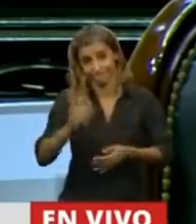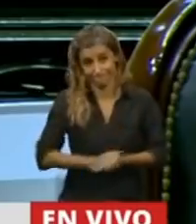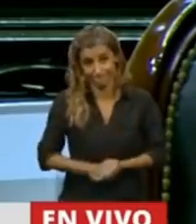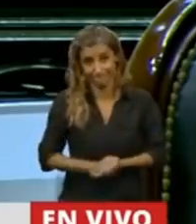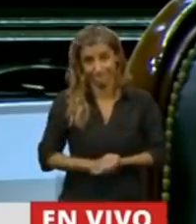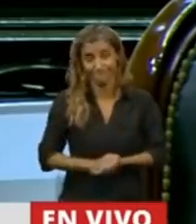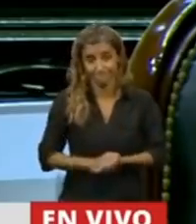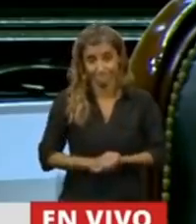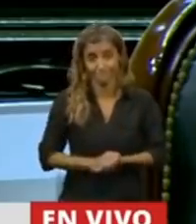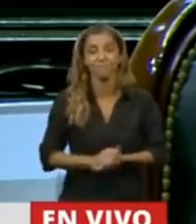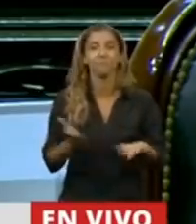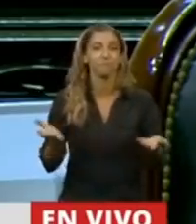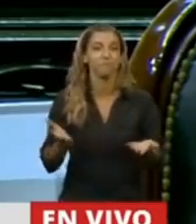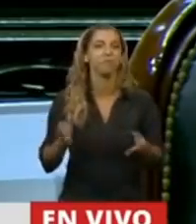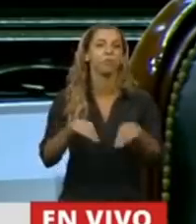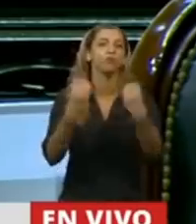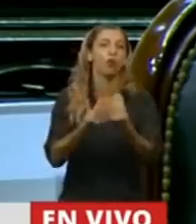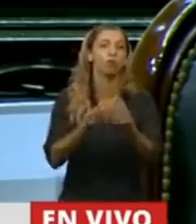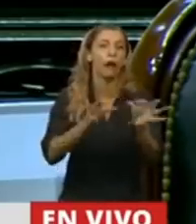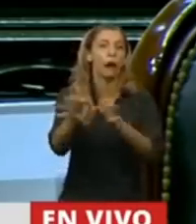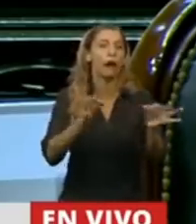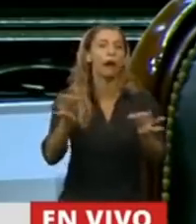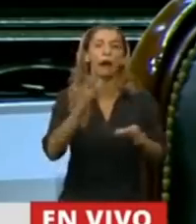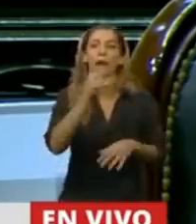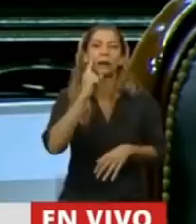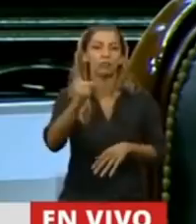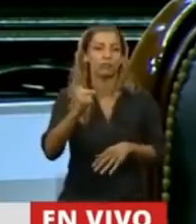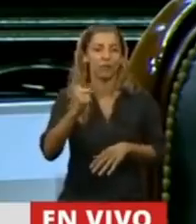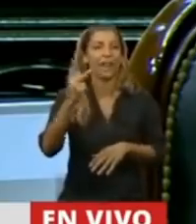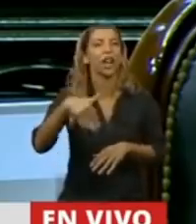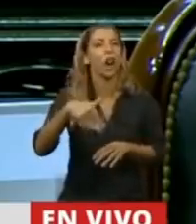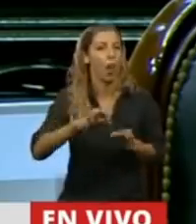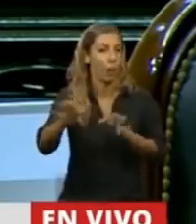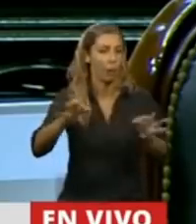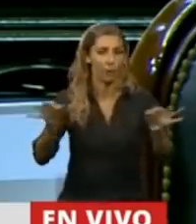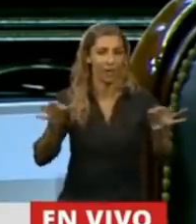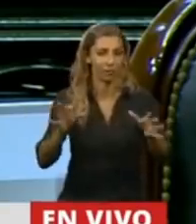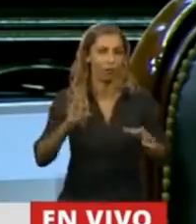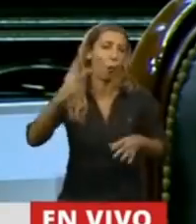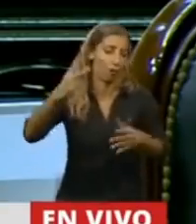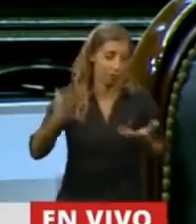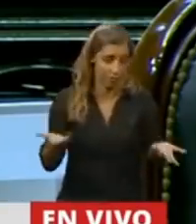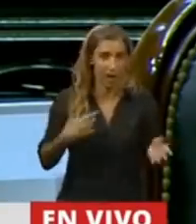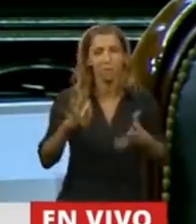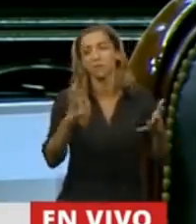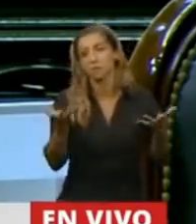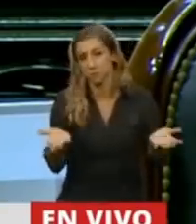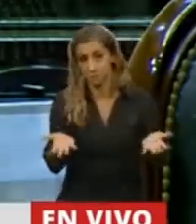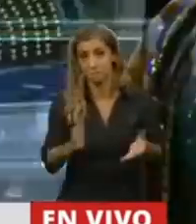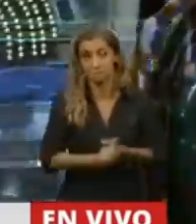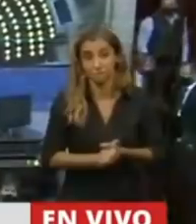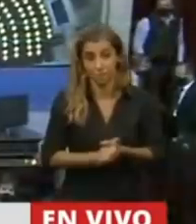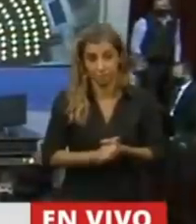14.000 kilómetros cuadrados, más o menos, sobre una superficie mayor de la Argentina de 2.700.000 kilómetros cuadrados.